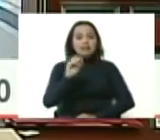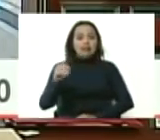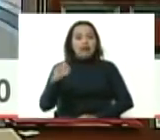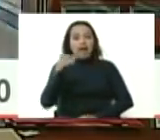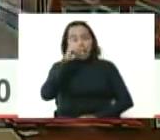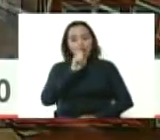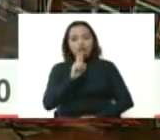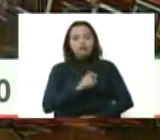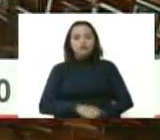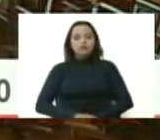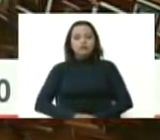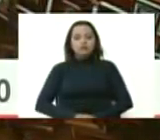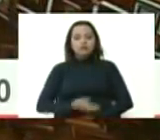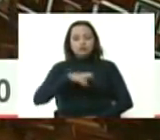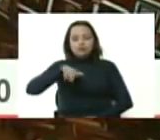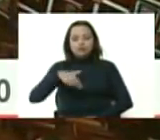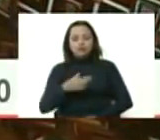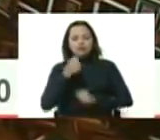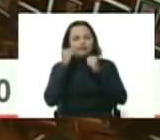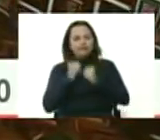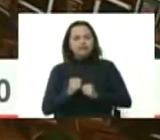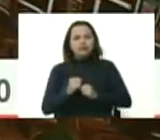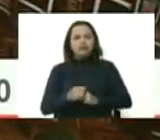tengo esa convicción